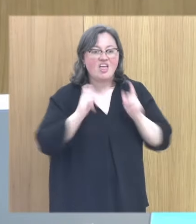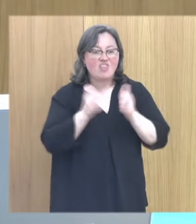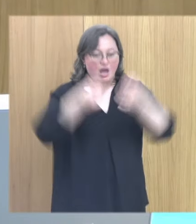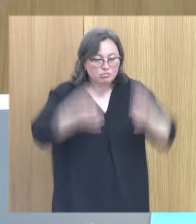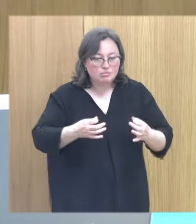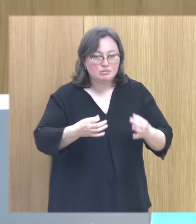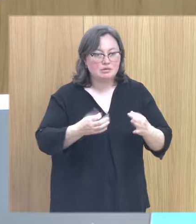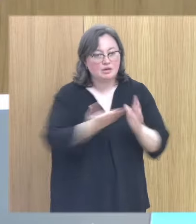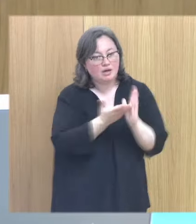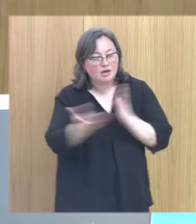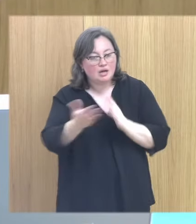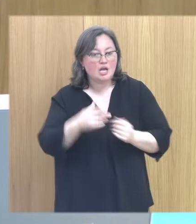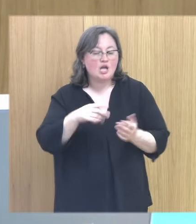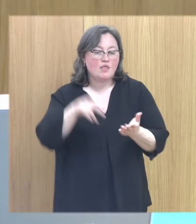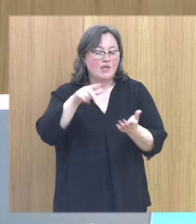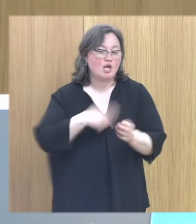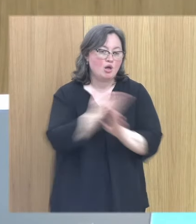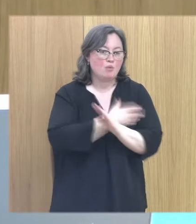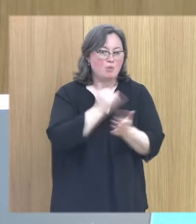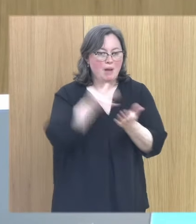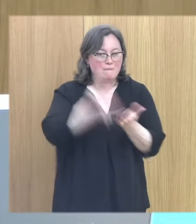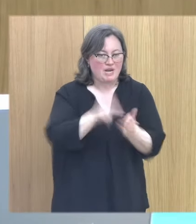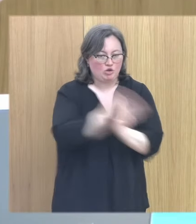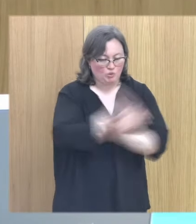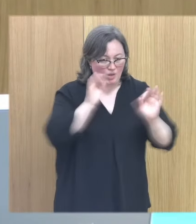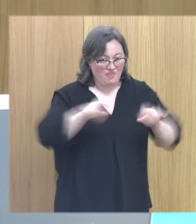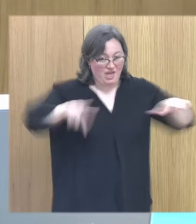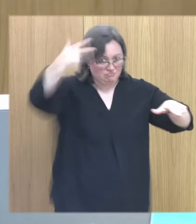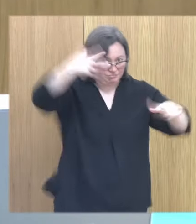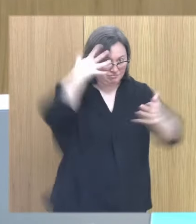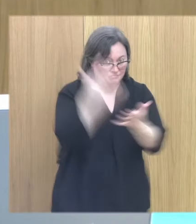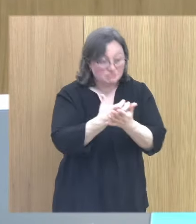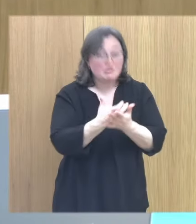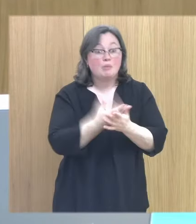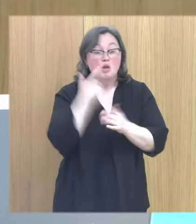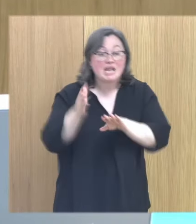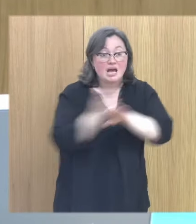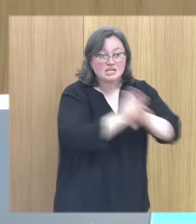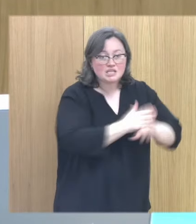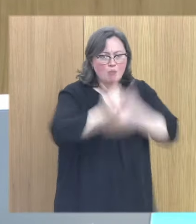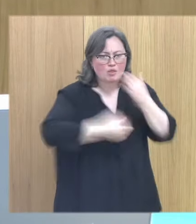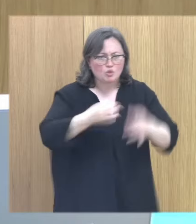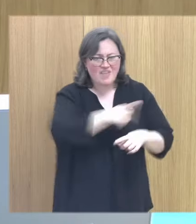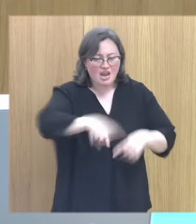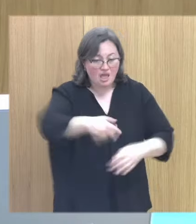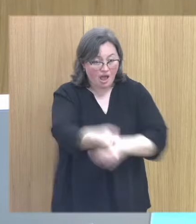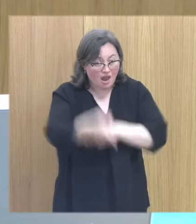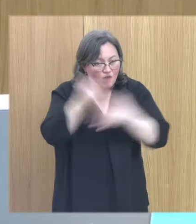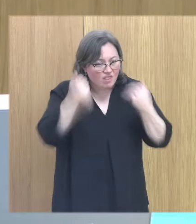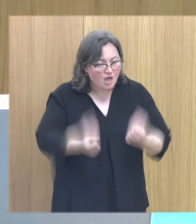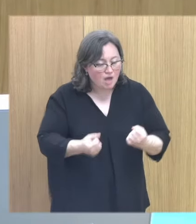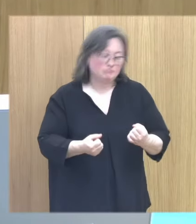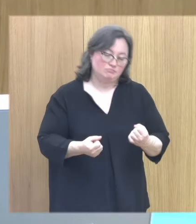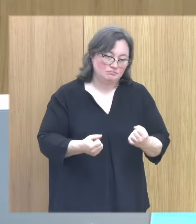o les posibilita la posibilidad de una prueba preconstituida que eso no se cumple pero sin entrar en eso si ya le vamos a meter en el proceso judicial o sea la cuestión es